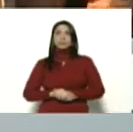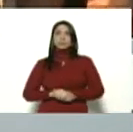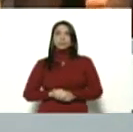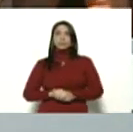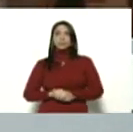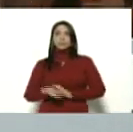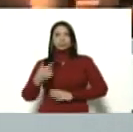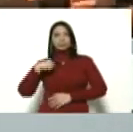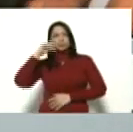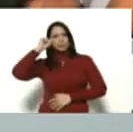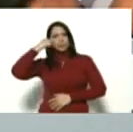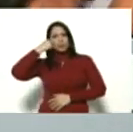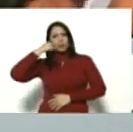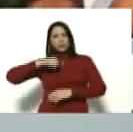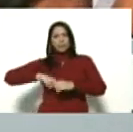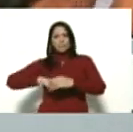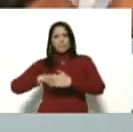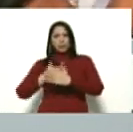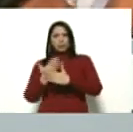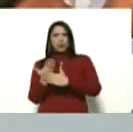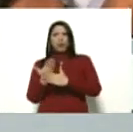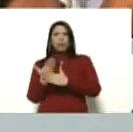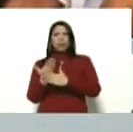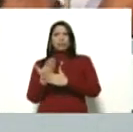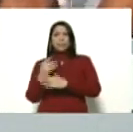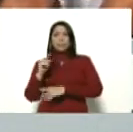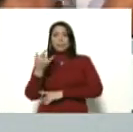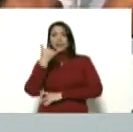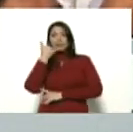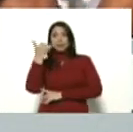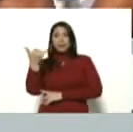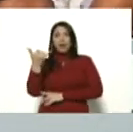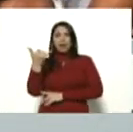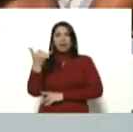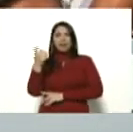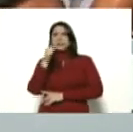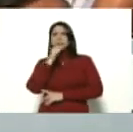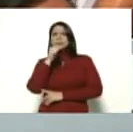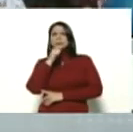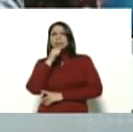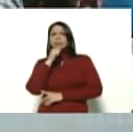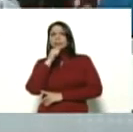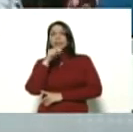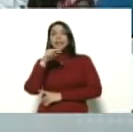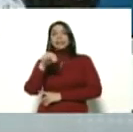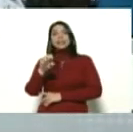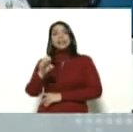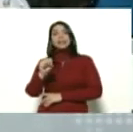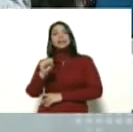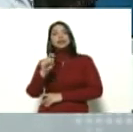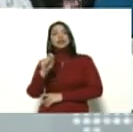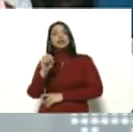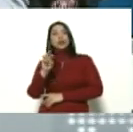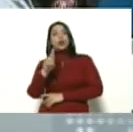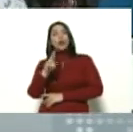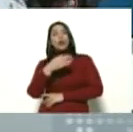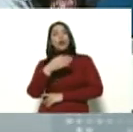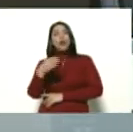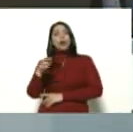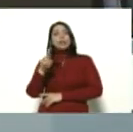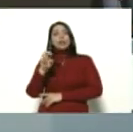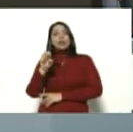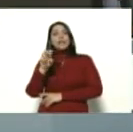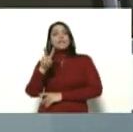Yo recuerdo esa madrugada, la primera llamada que recibí fue de Ernesto Reverol Torres, quien me dijo hay esto,